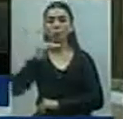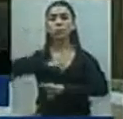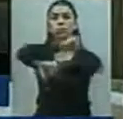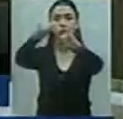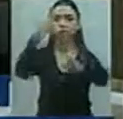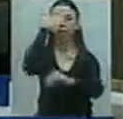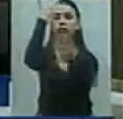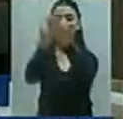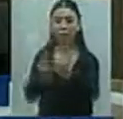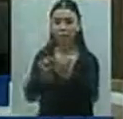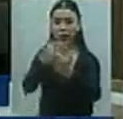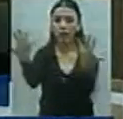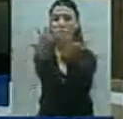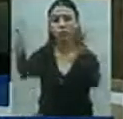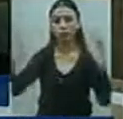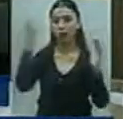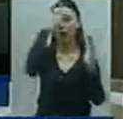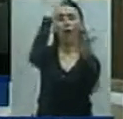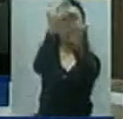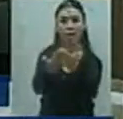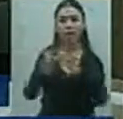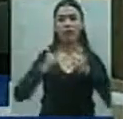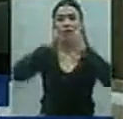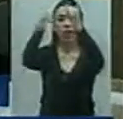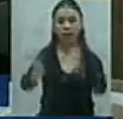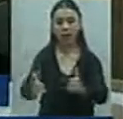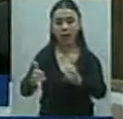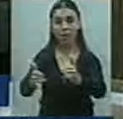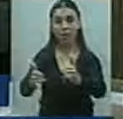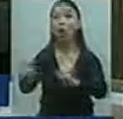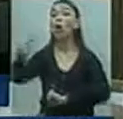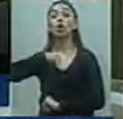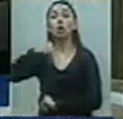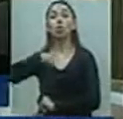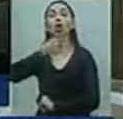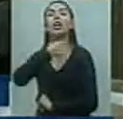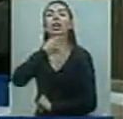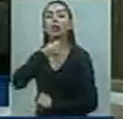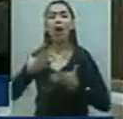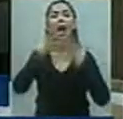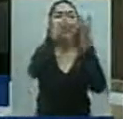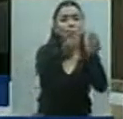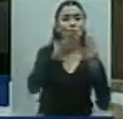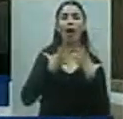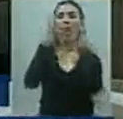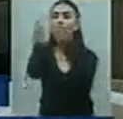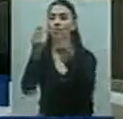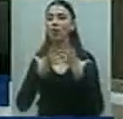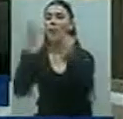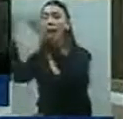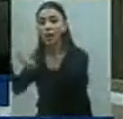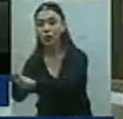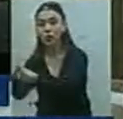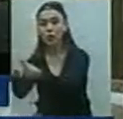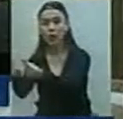de coraje y de decisión que les dio el gobernador, diciendo que su única intención es ayudar a la producción, de que